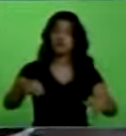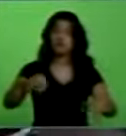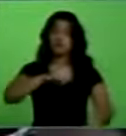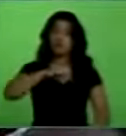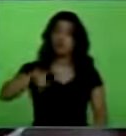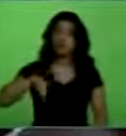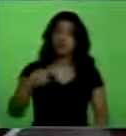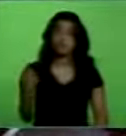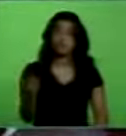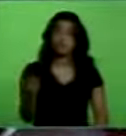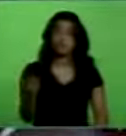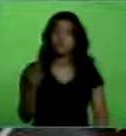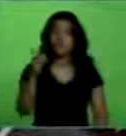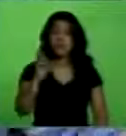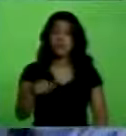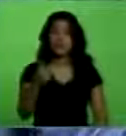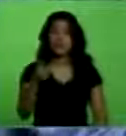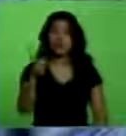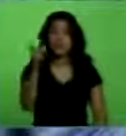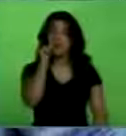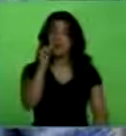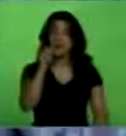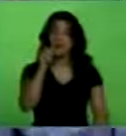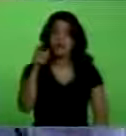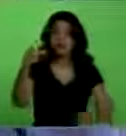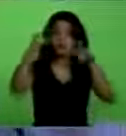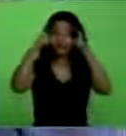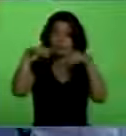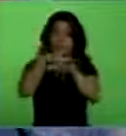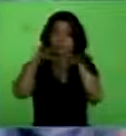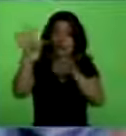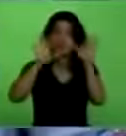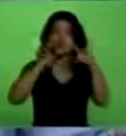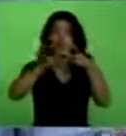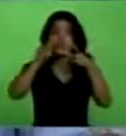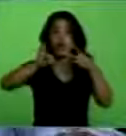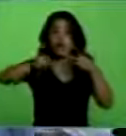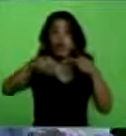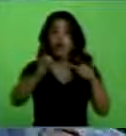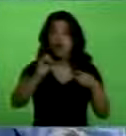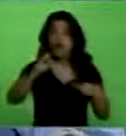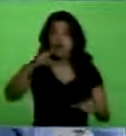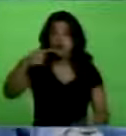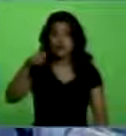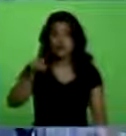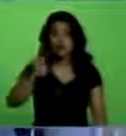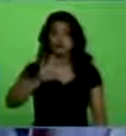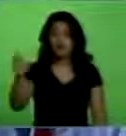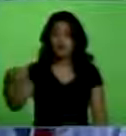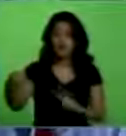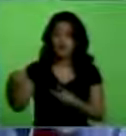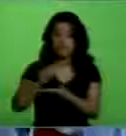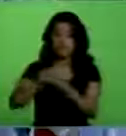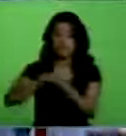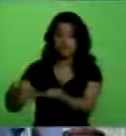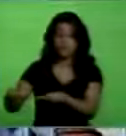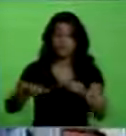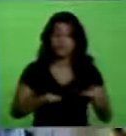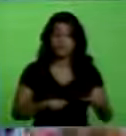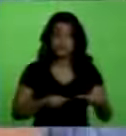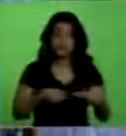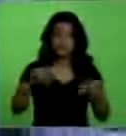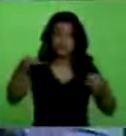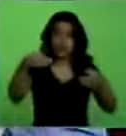el compañero Elías Agua y el compañero Jorge Arreaza, me han colocado aquí la